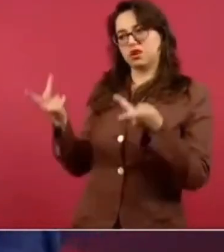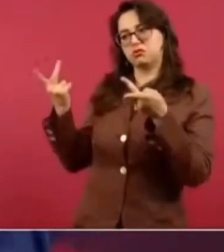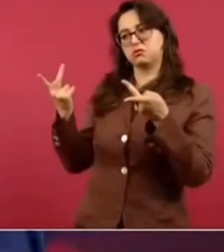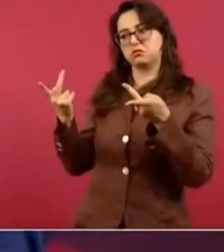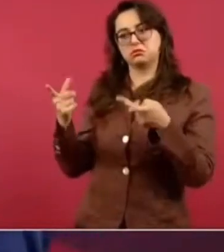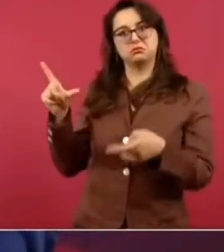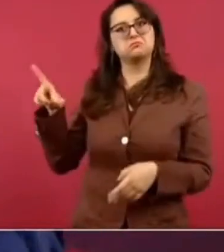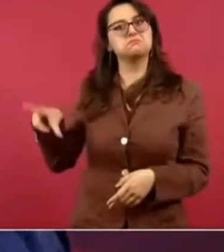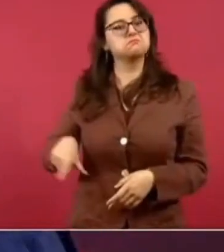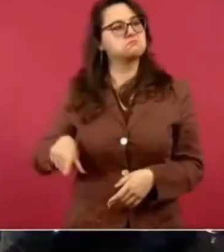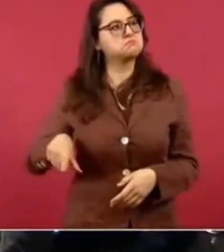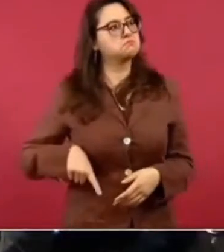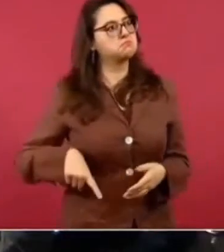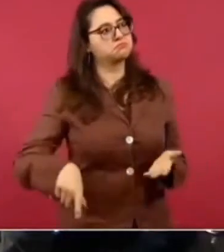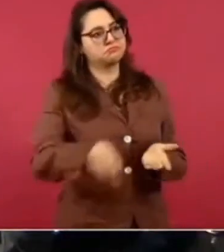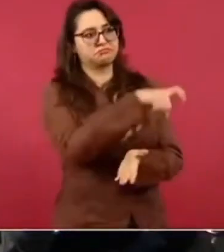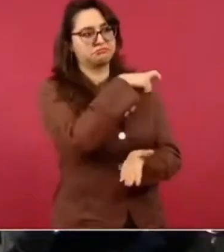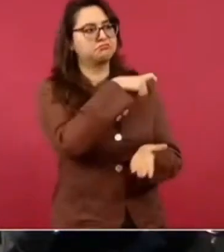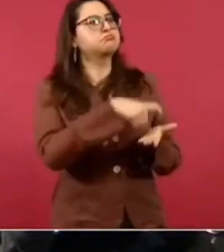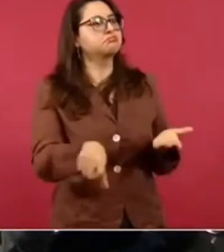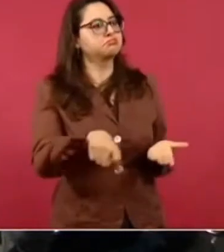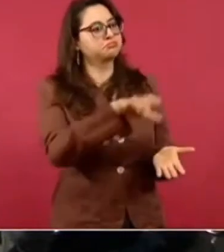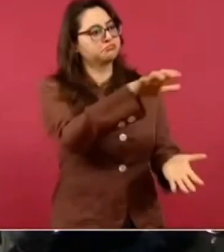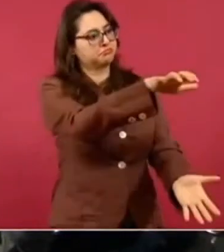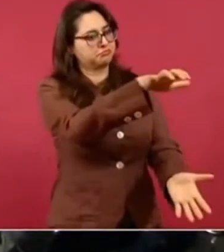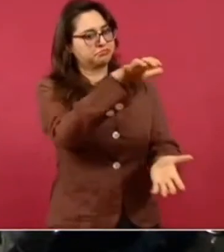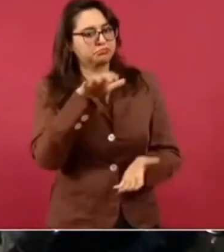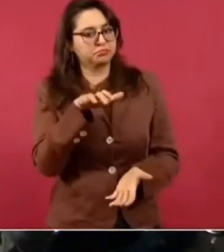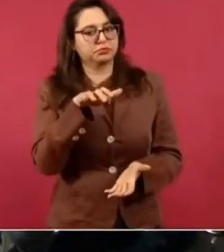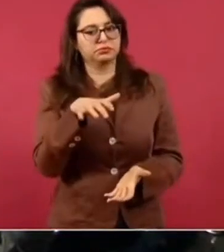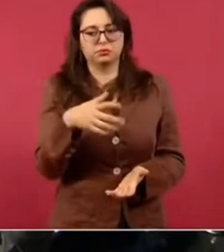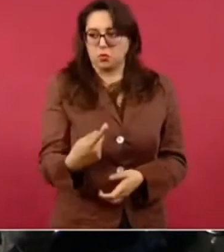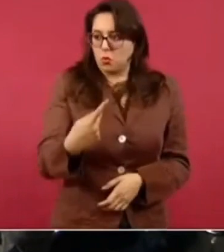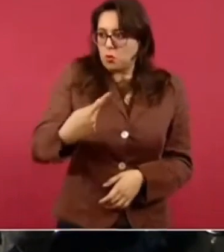Esta inversión es rentable,